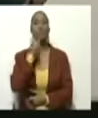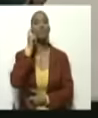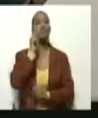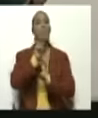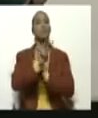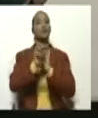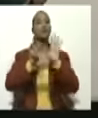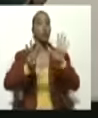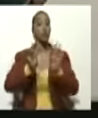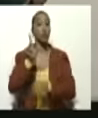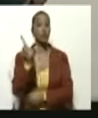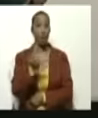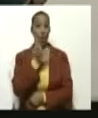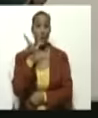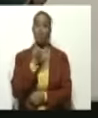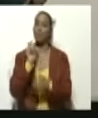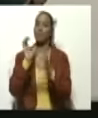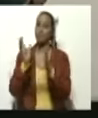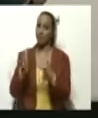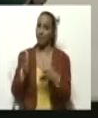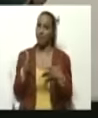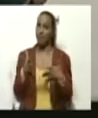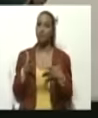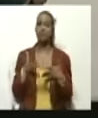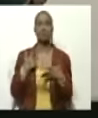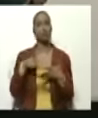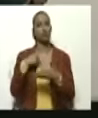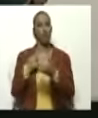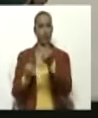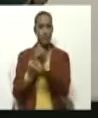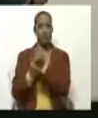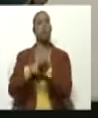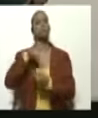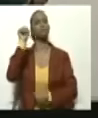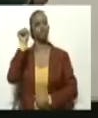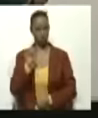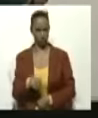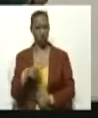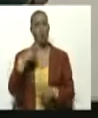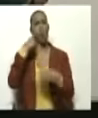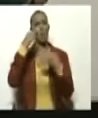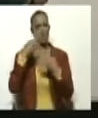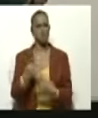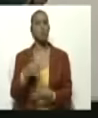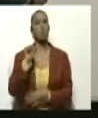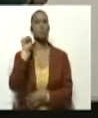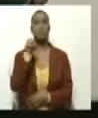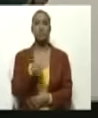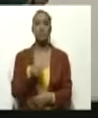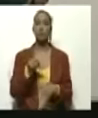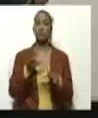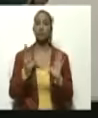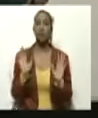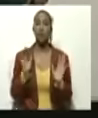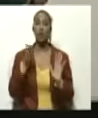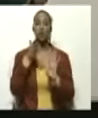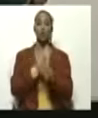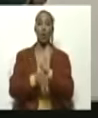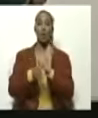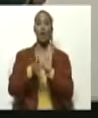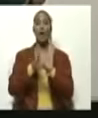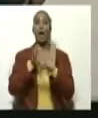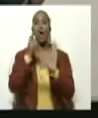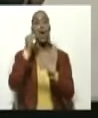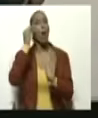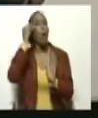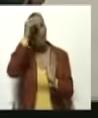que vamos a ganar. Lo haremos convencido de que más allá de cualquier posición política e ideológica,